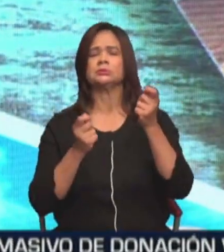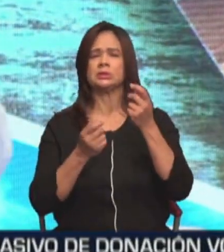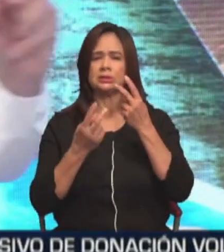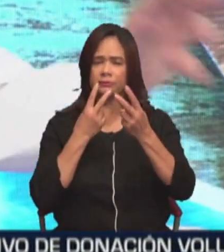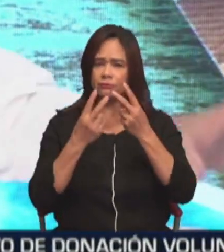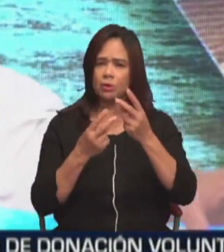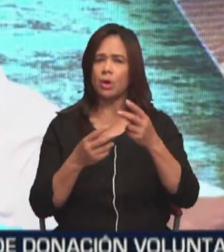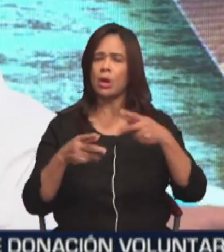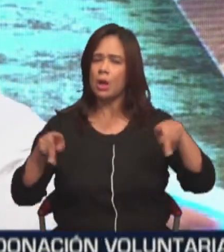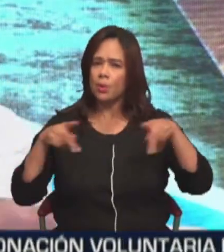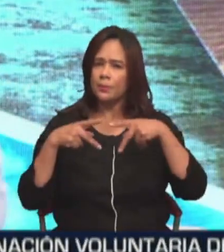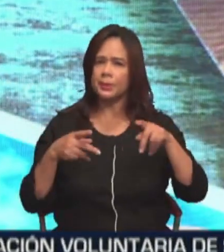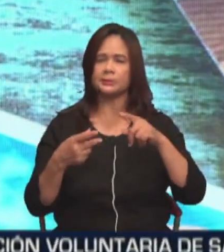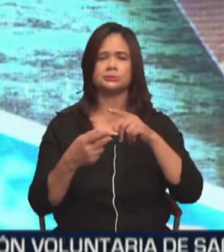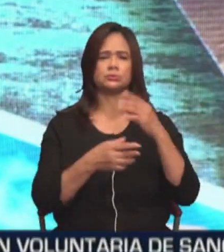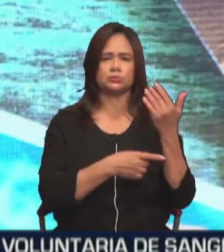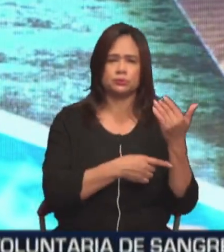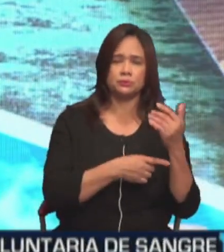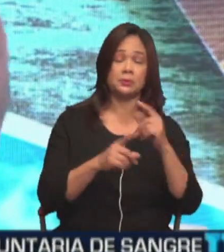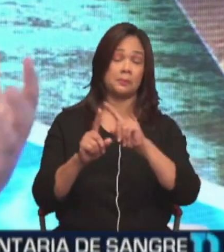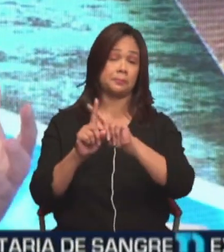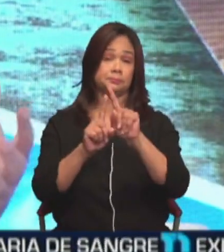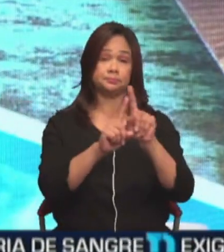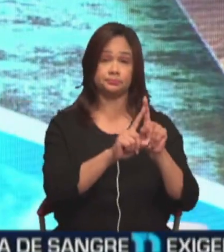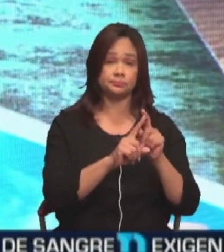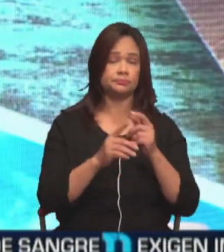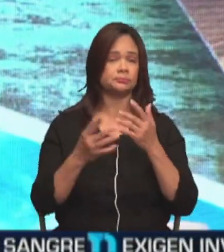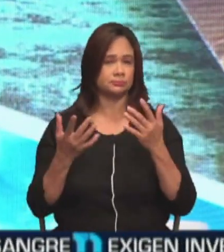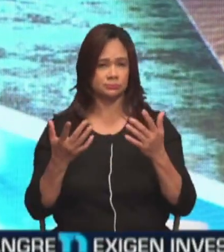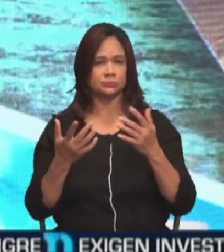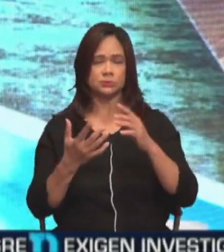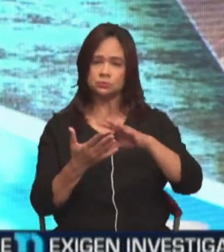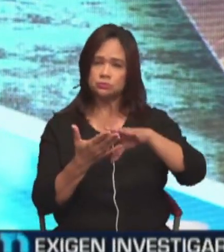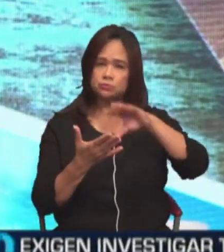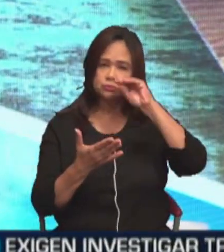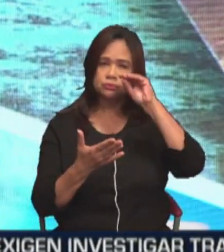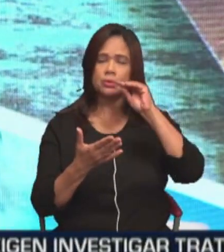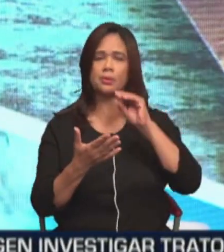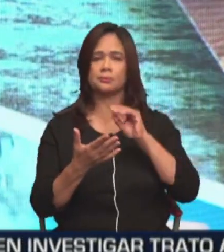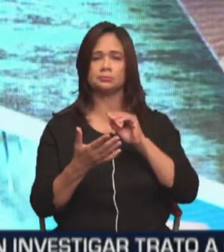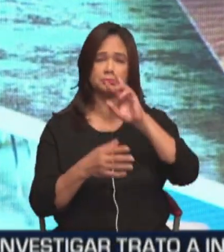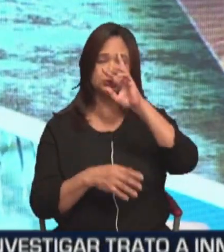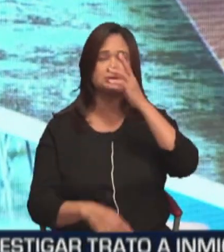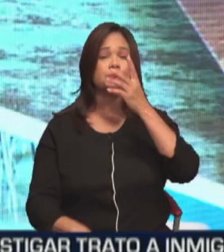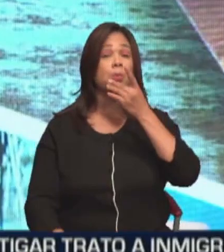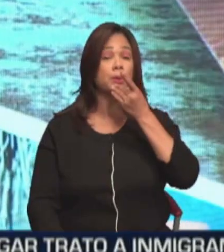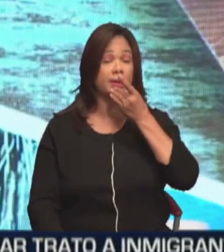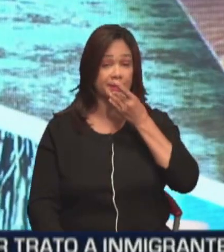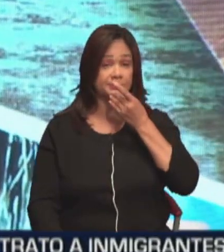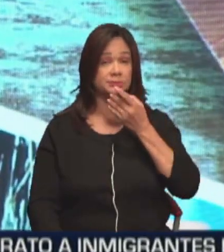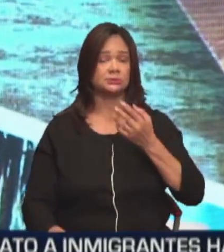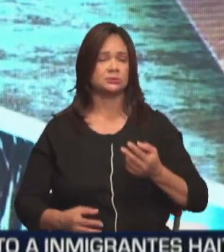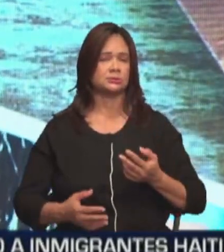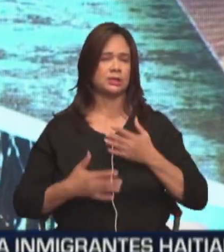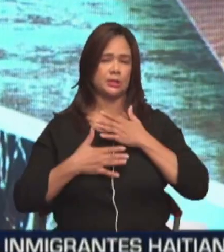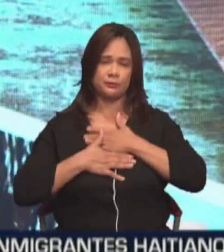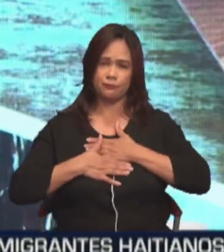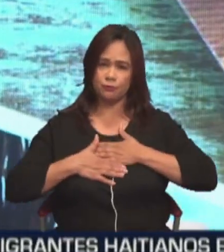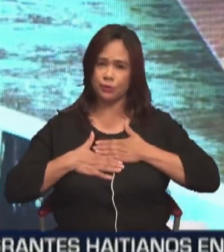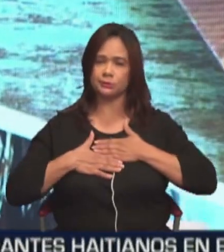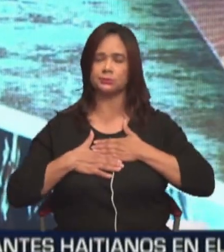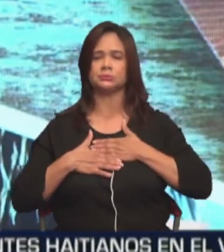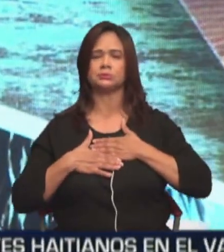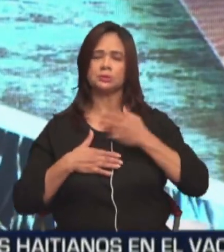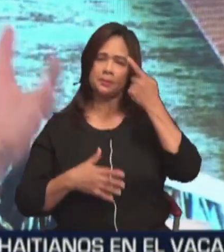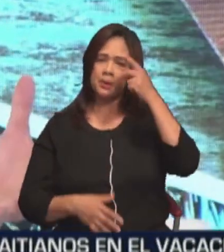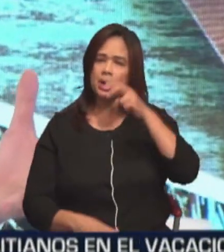ver el cumpleaños, unos 15, etc. A eso nos ha enseñado ser un país que vive para y por el